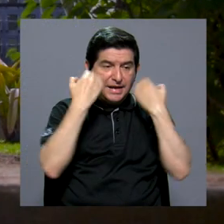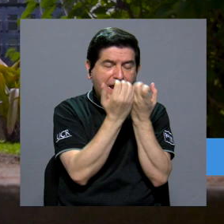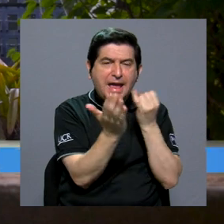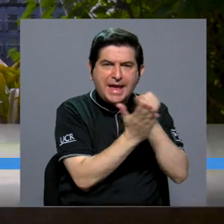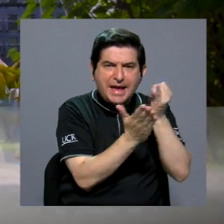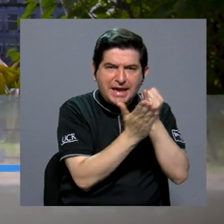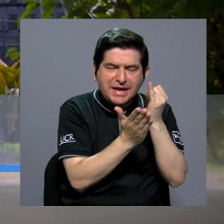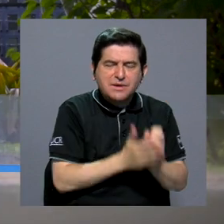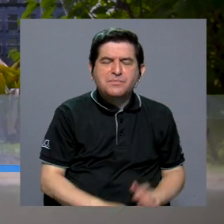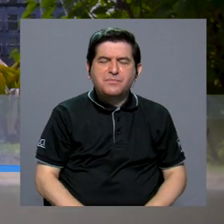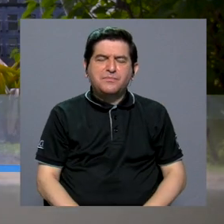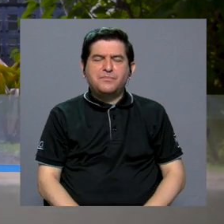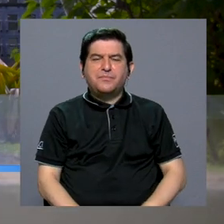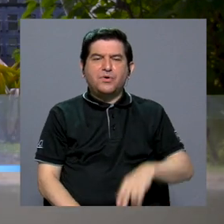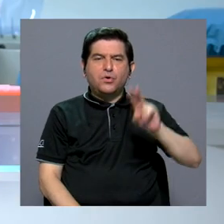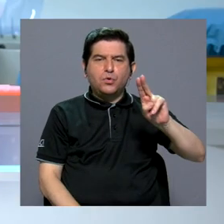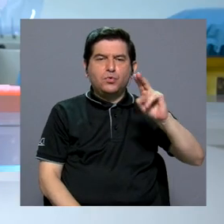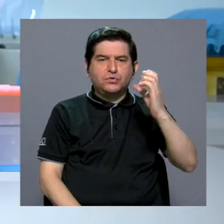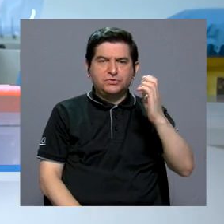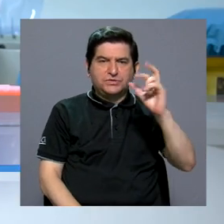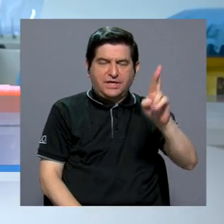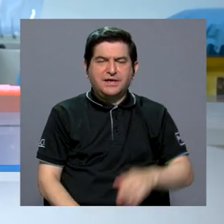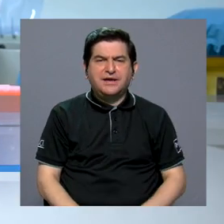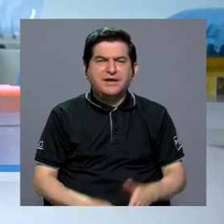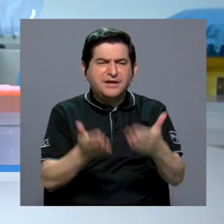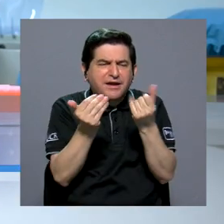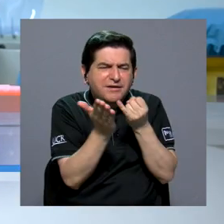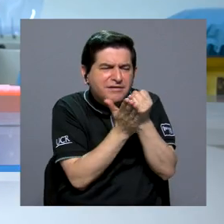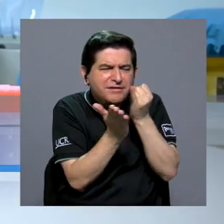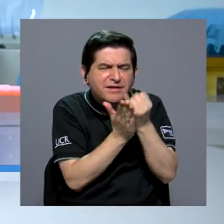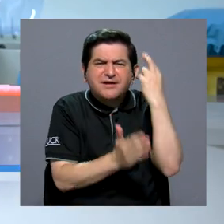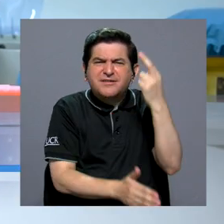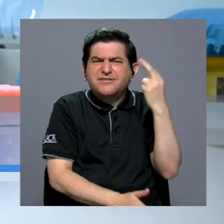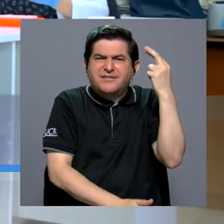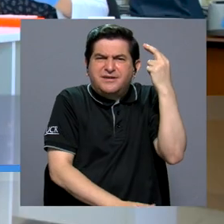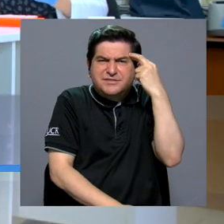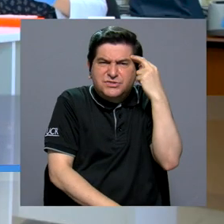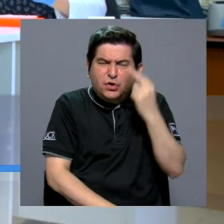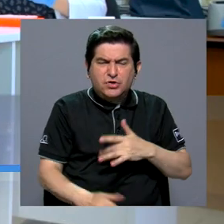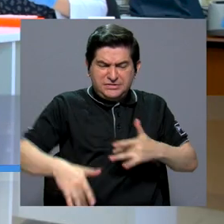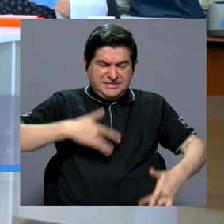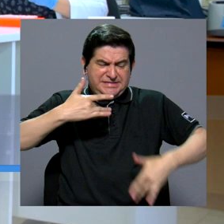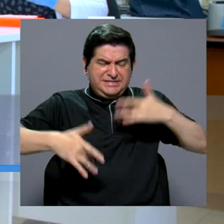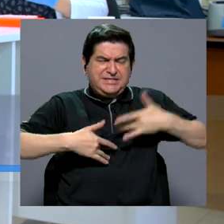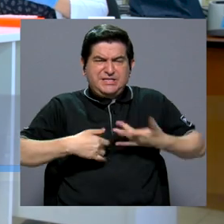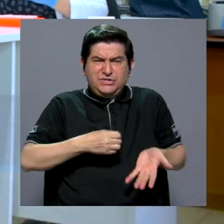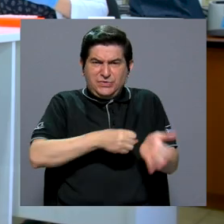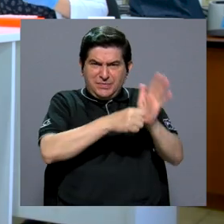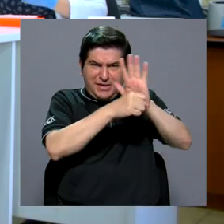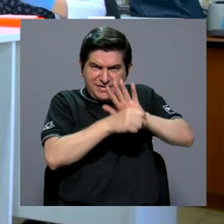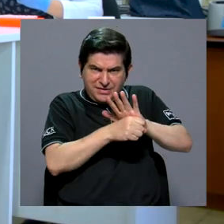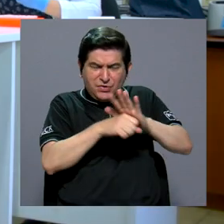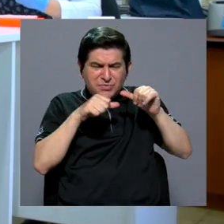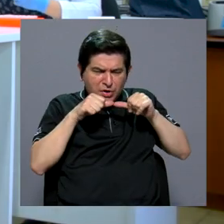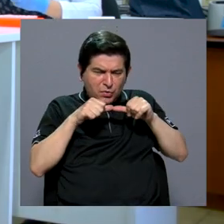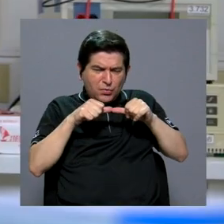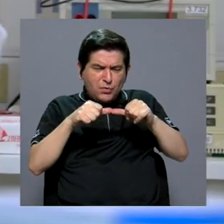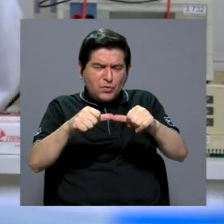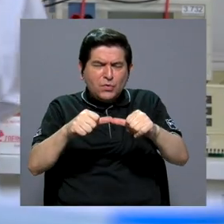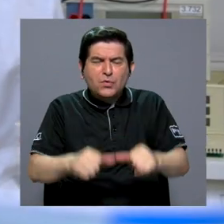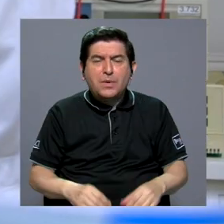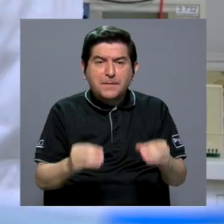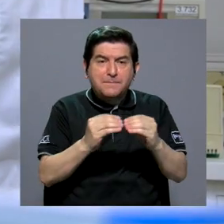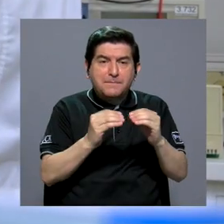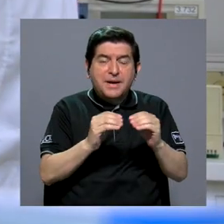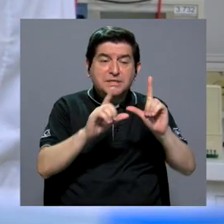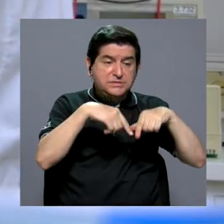Un equipo de investigación de la Universidad de Costa Rica pretende investigar por qué es que los síntomas de la COVID-19 se